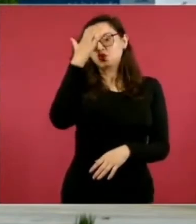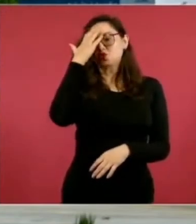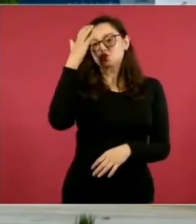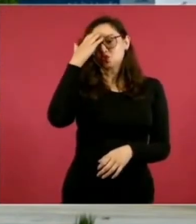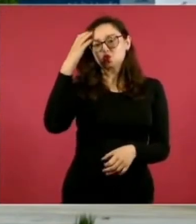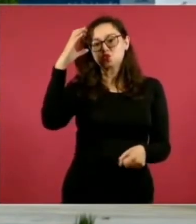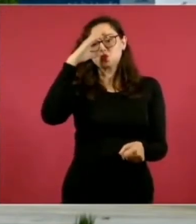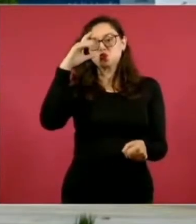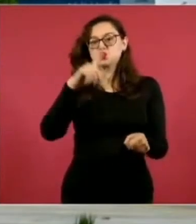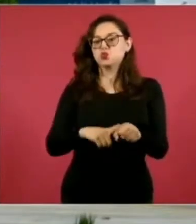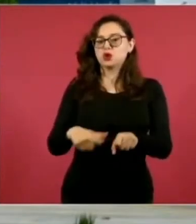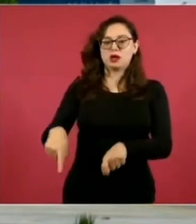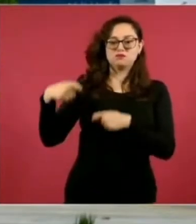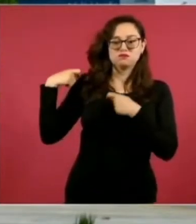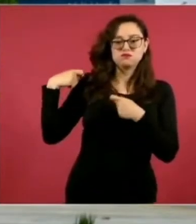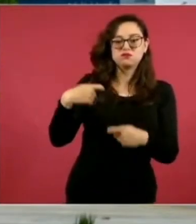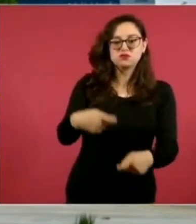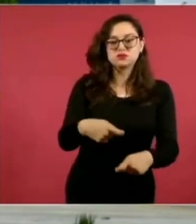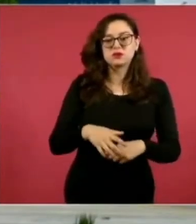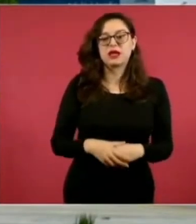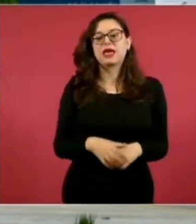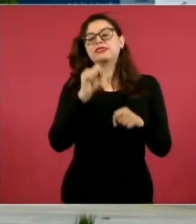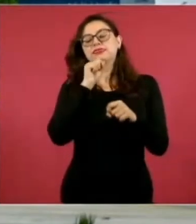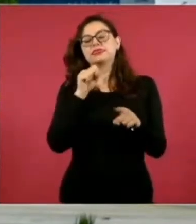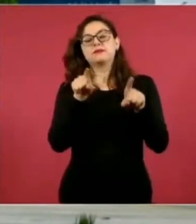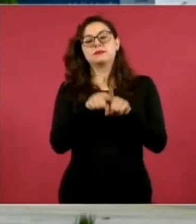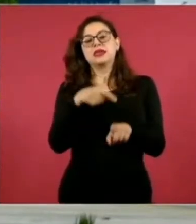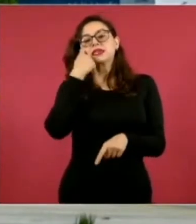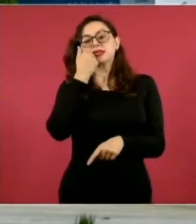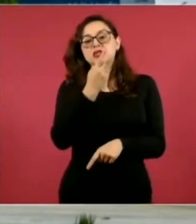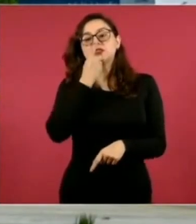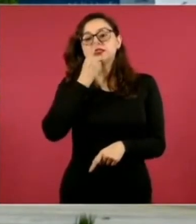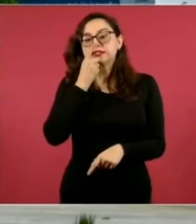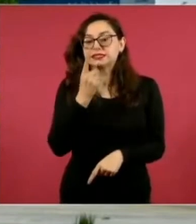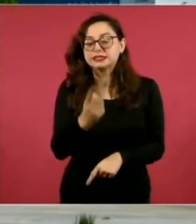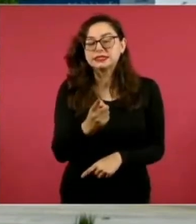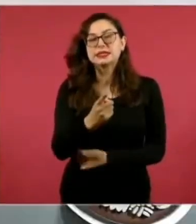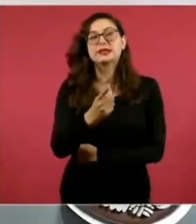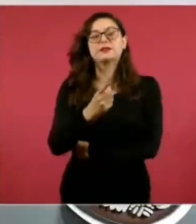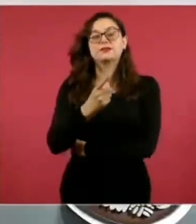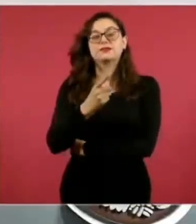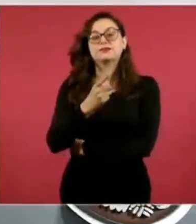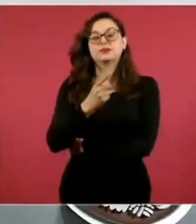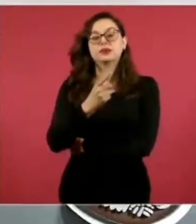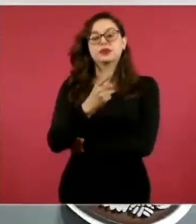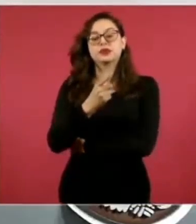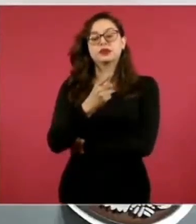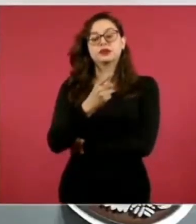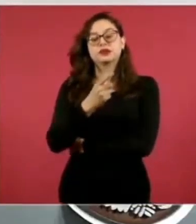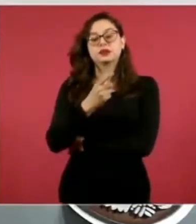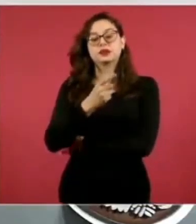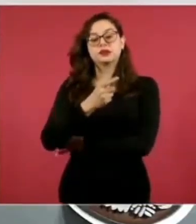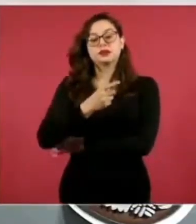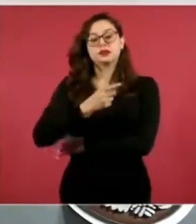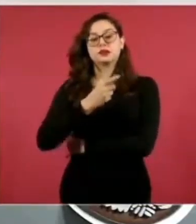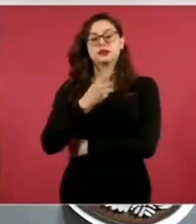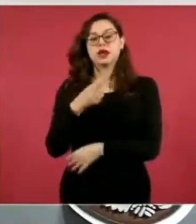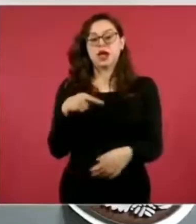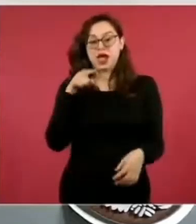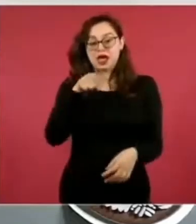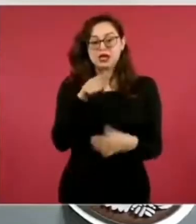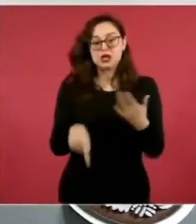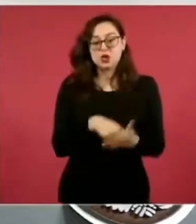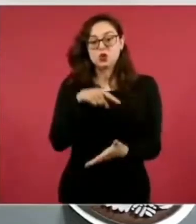milenaria maya. Y también permítanme hacer un breve alto, ya que este mensaje está a estación,